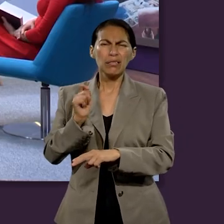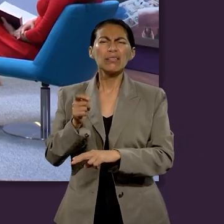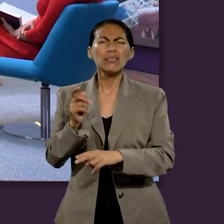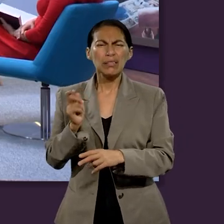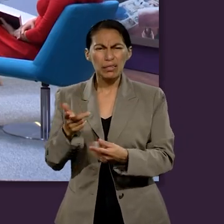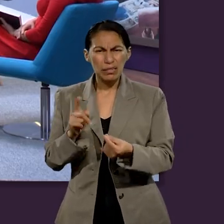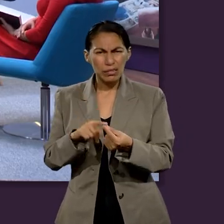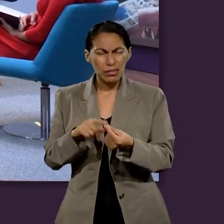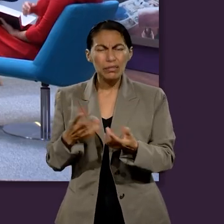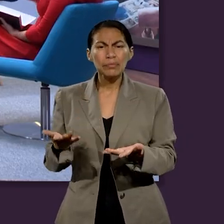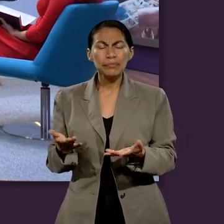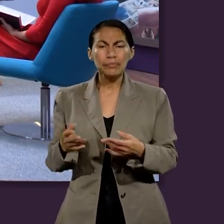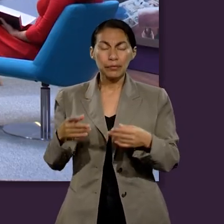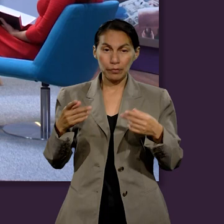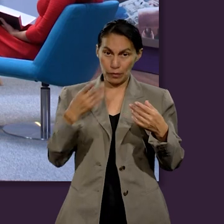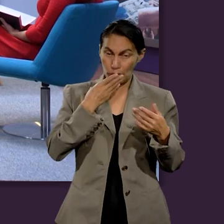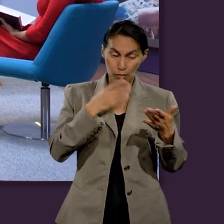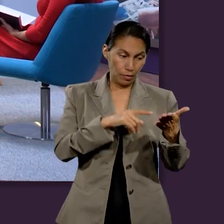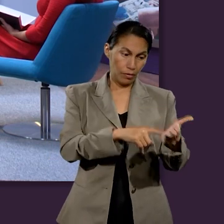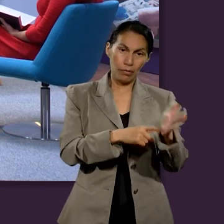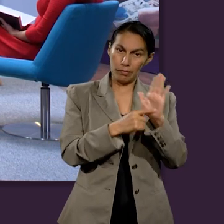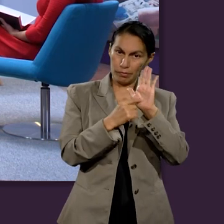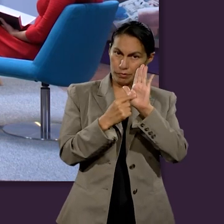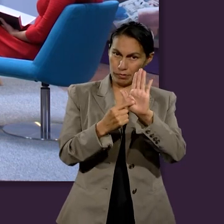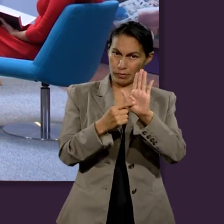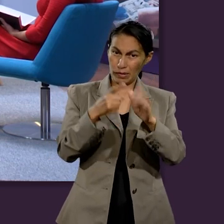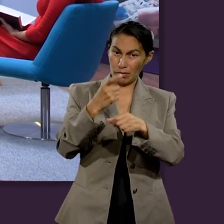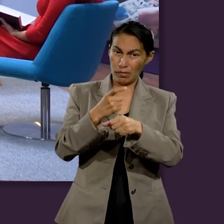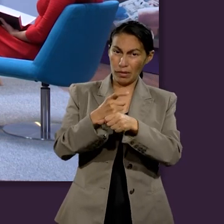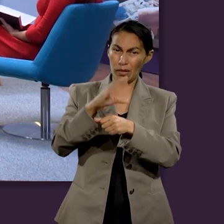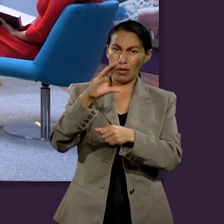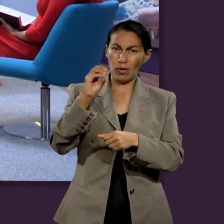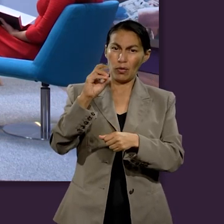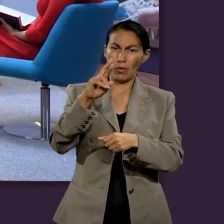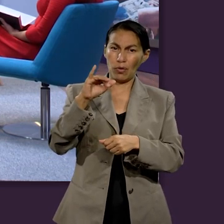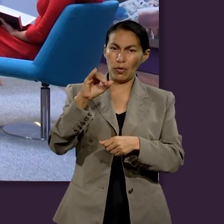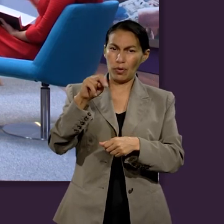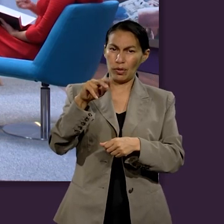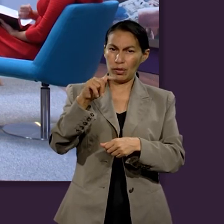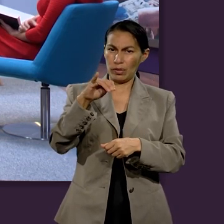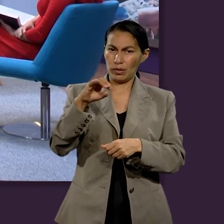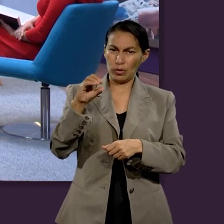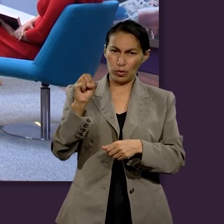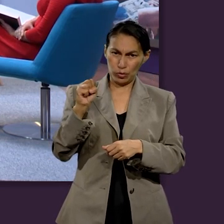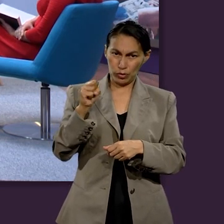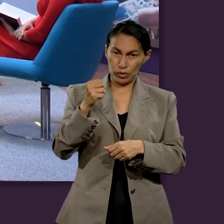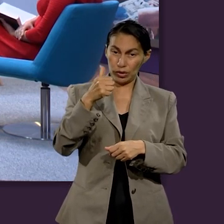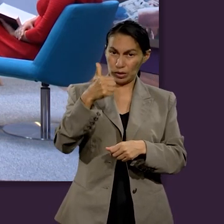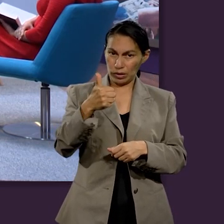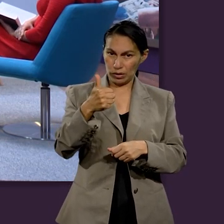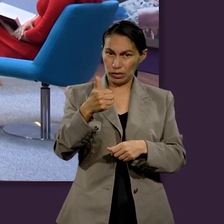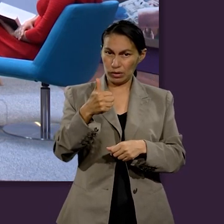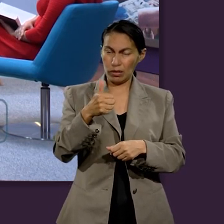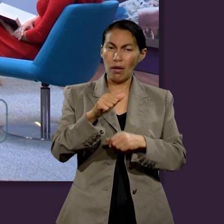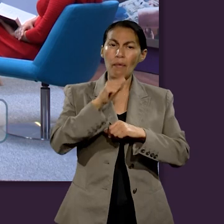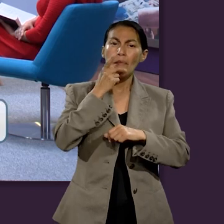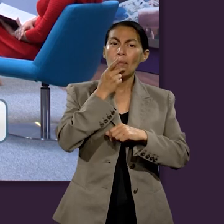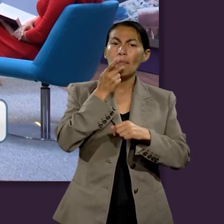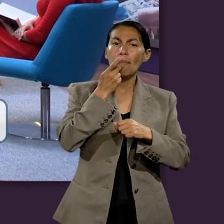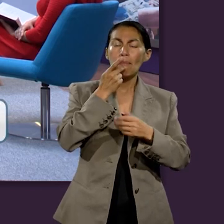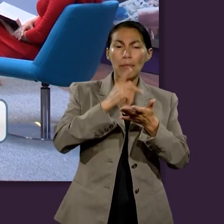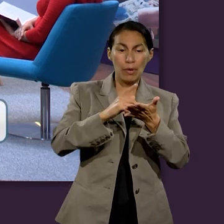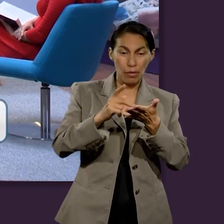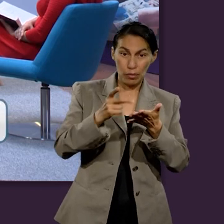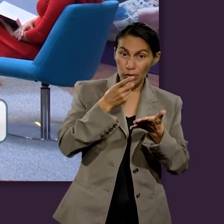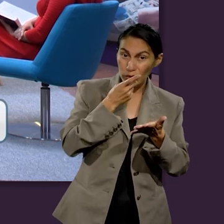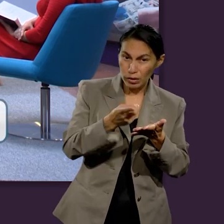facultad de juzgar? Al buscar en la Biblia encontramos la respuesta en Primera de Corintios 6, donde Pablo advierte, ¿o no